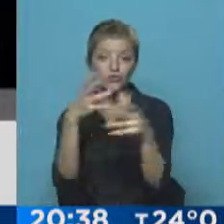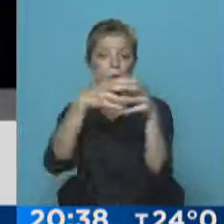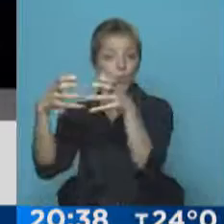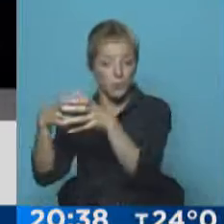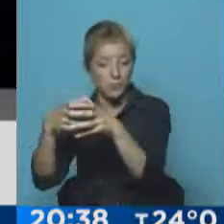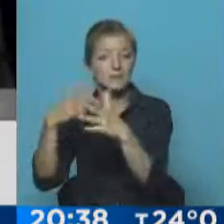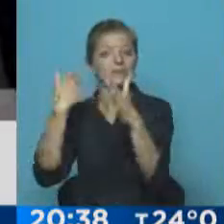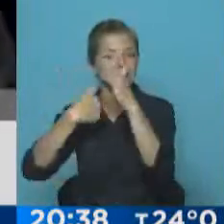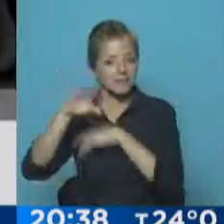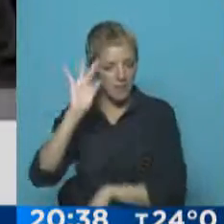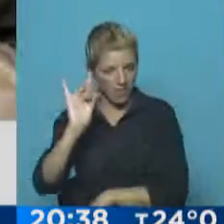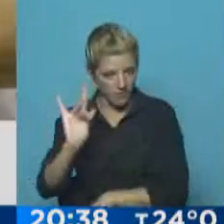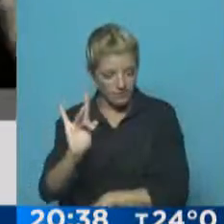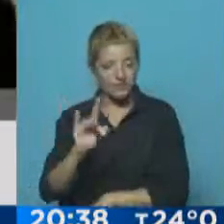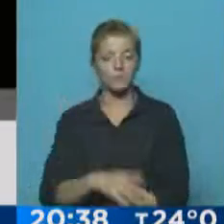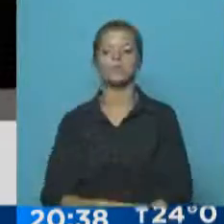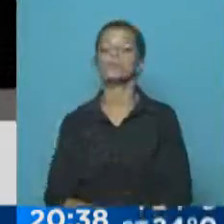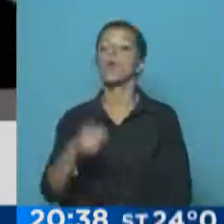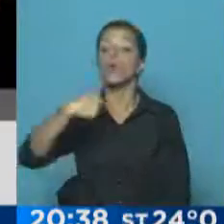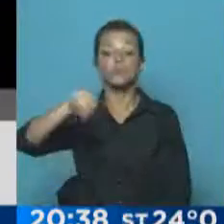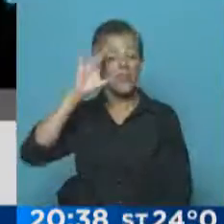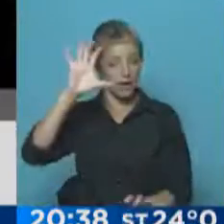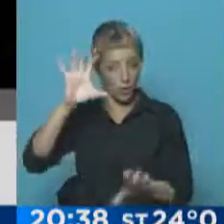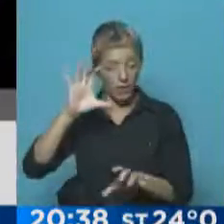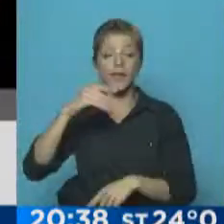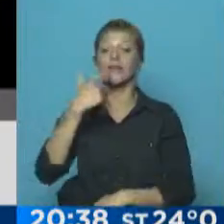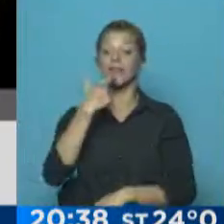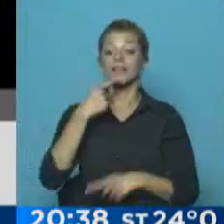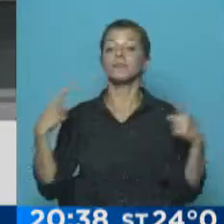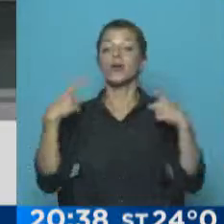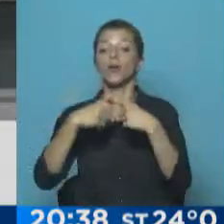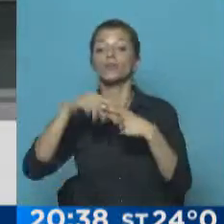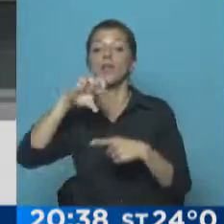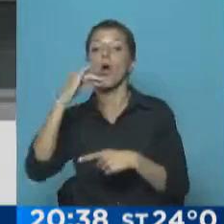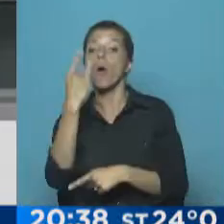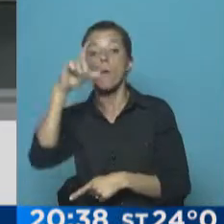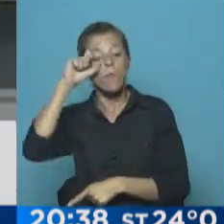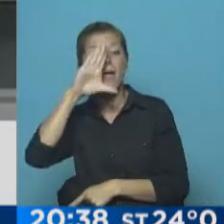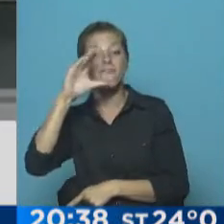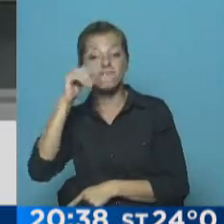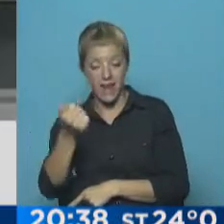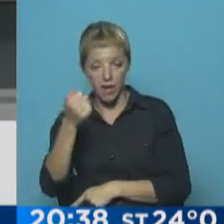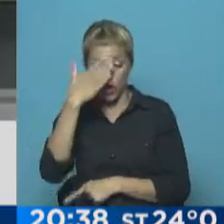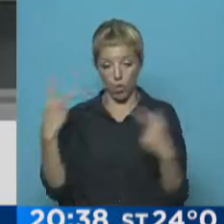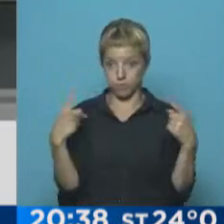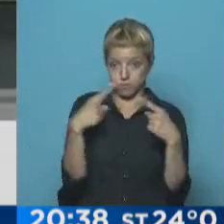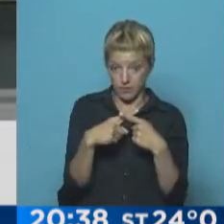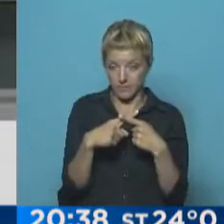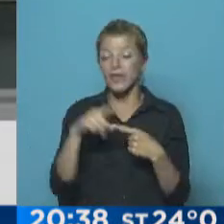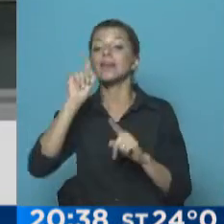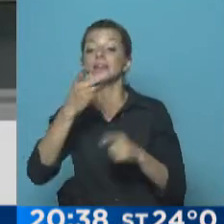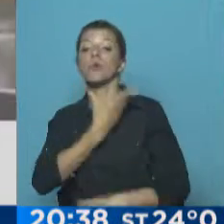mayor dificultad. Recordemos que Racing deberá enfrentar a Puebla en el repechaje y Huracán